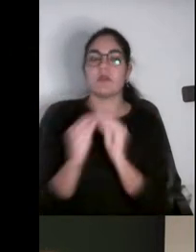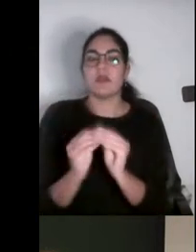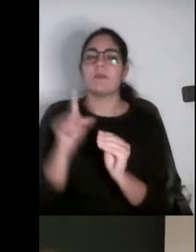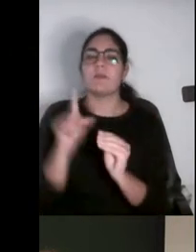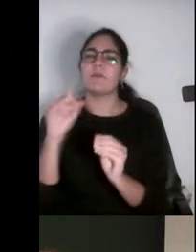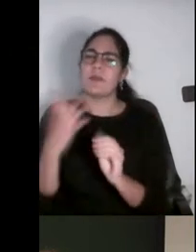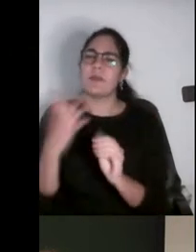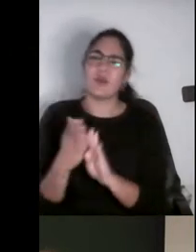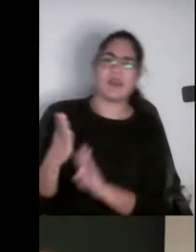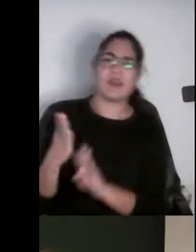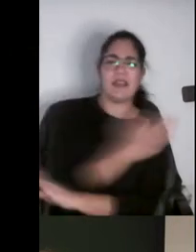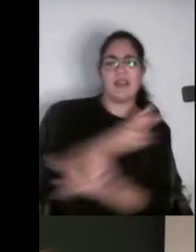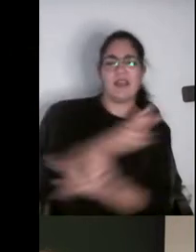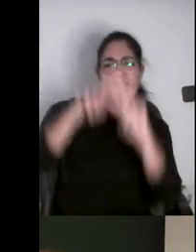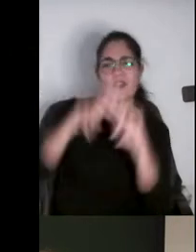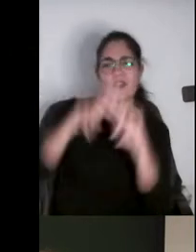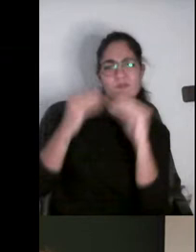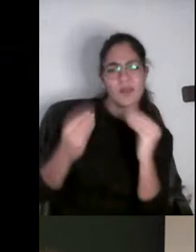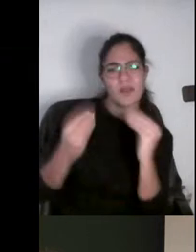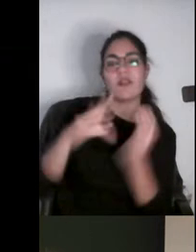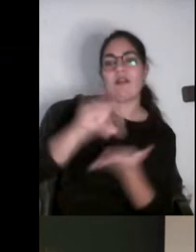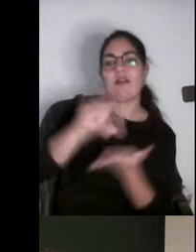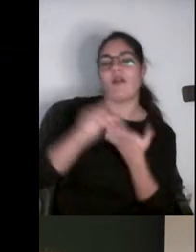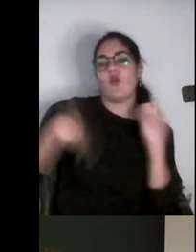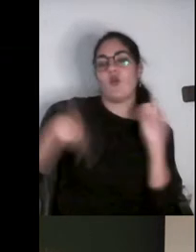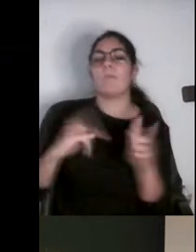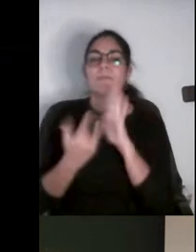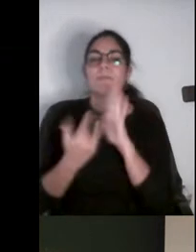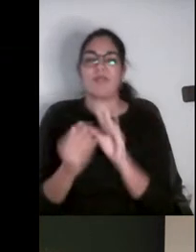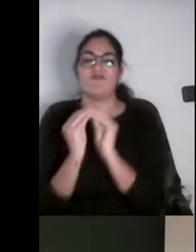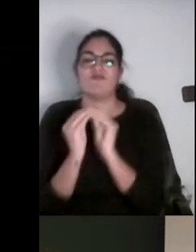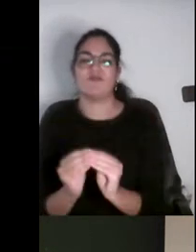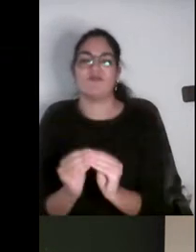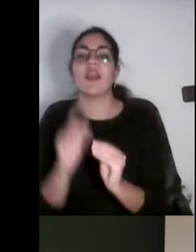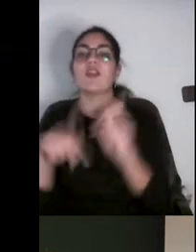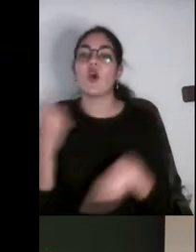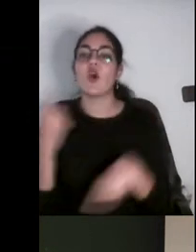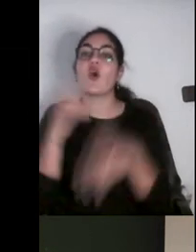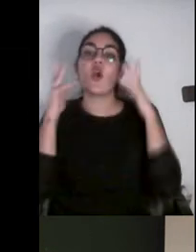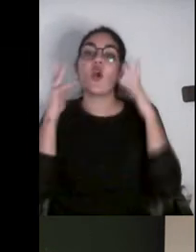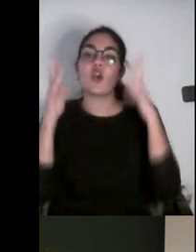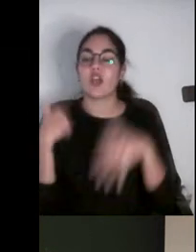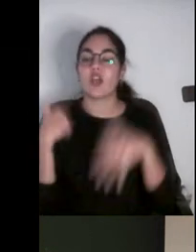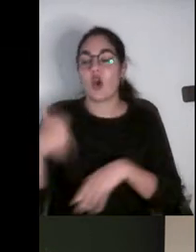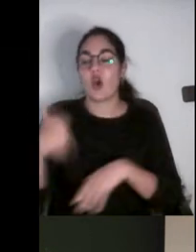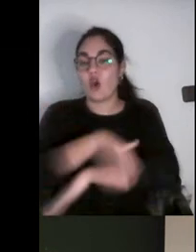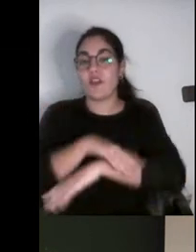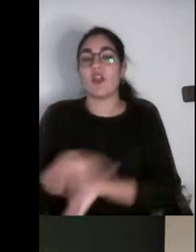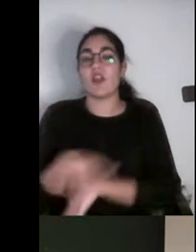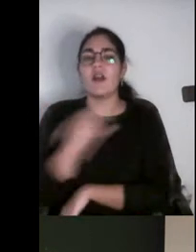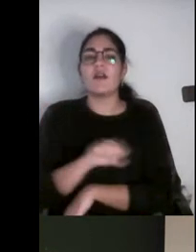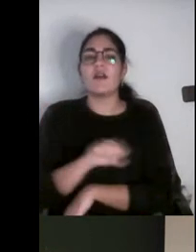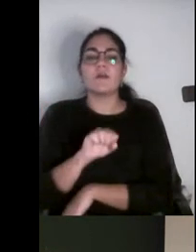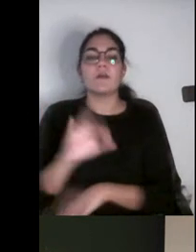se elaboró el primer plan de igualdad que se aprobó en Consejo de Gobierno en diciembre del 2016.